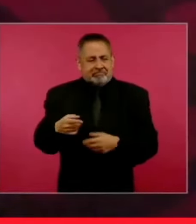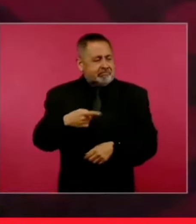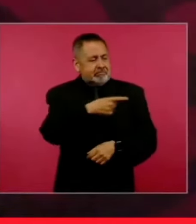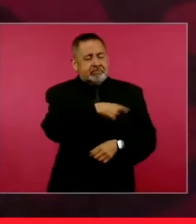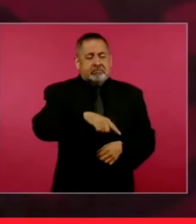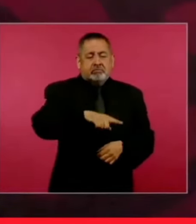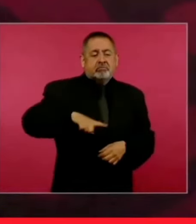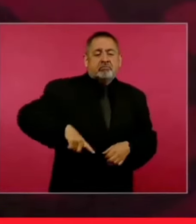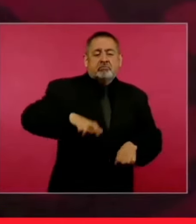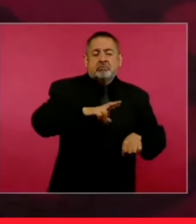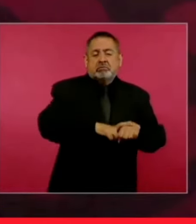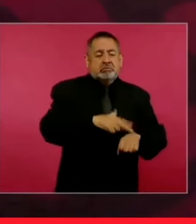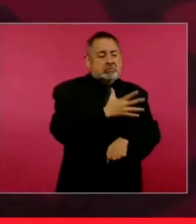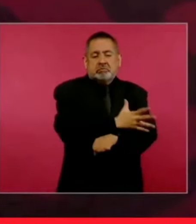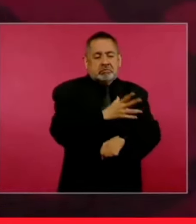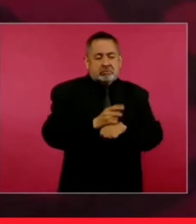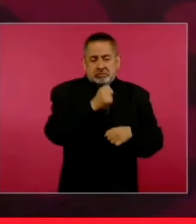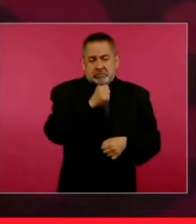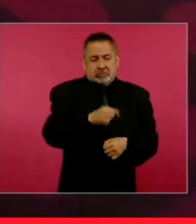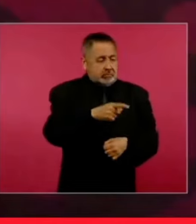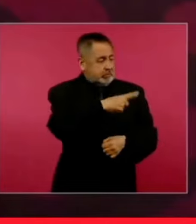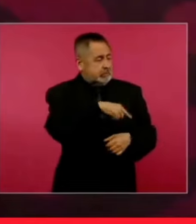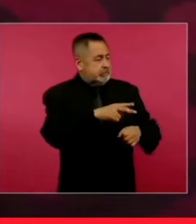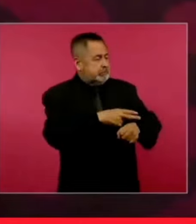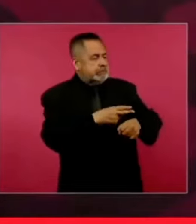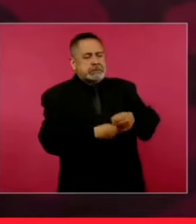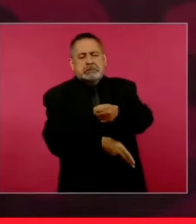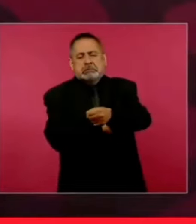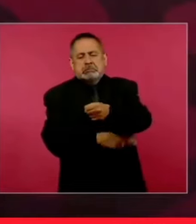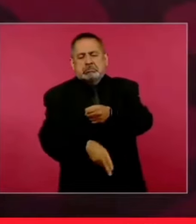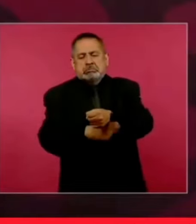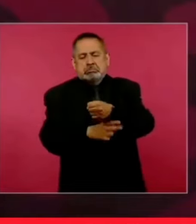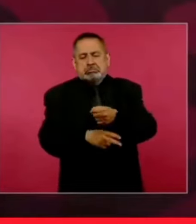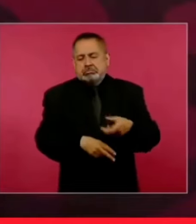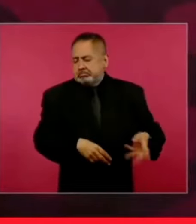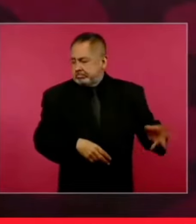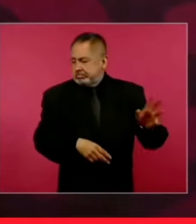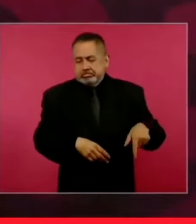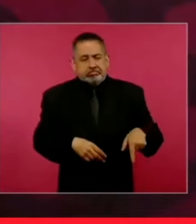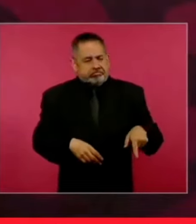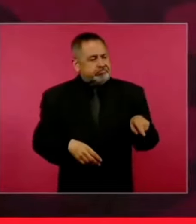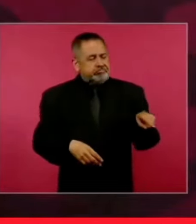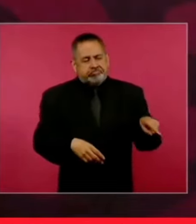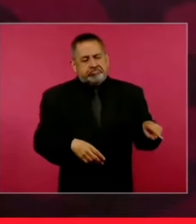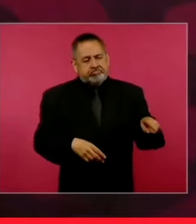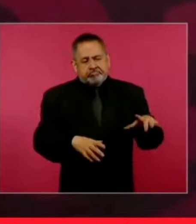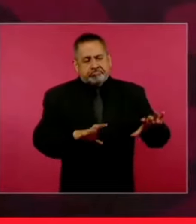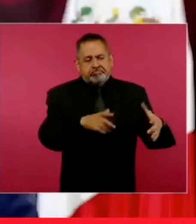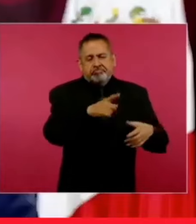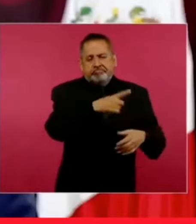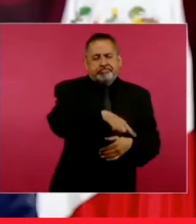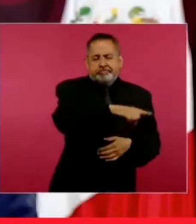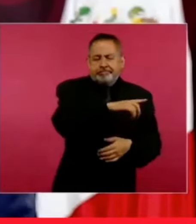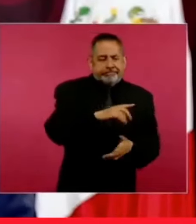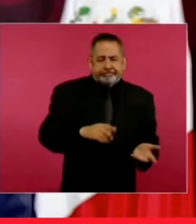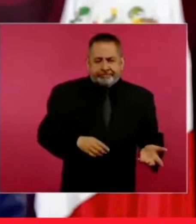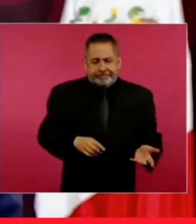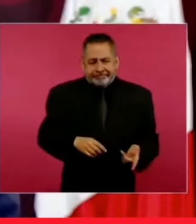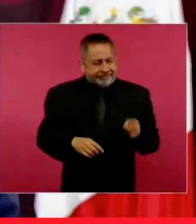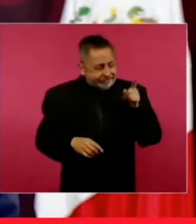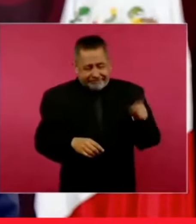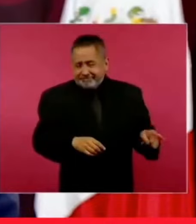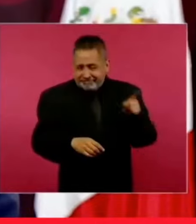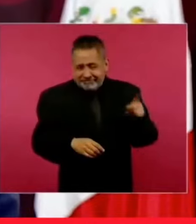gobernantes. Eso fue lo que dio al traste con todo. Esa es la